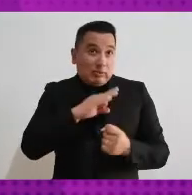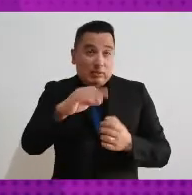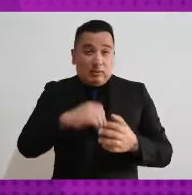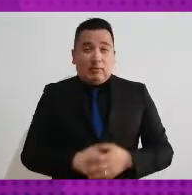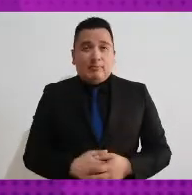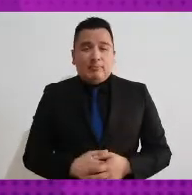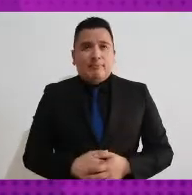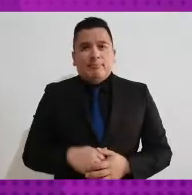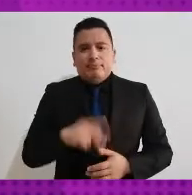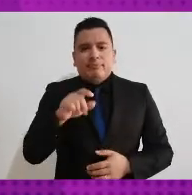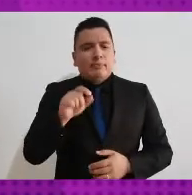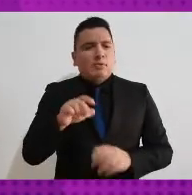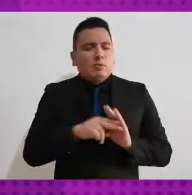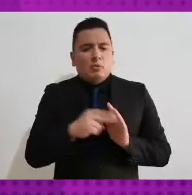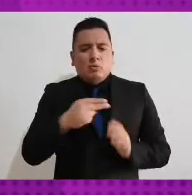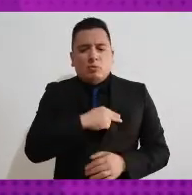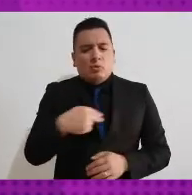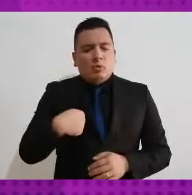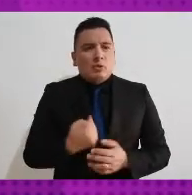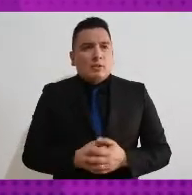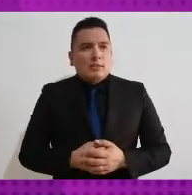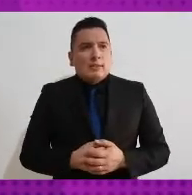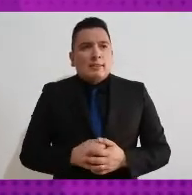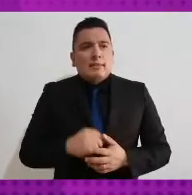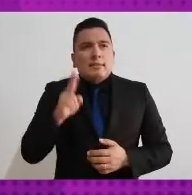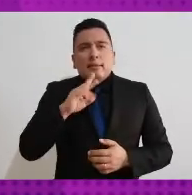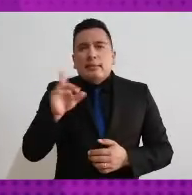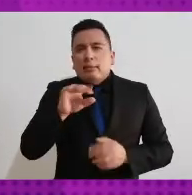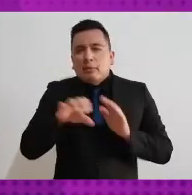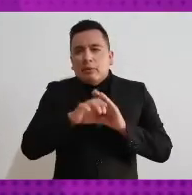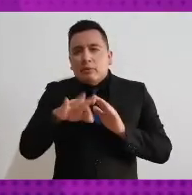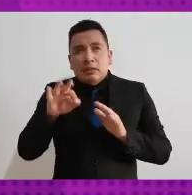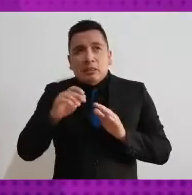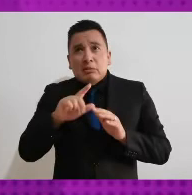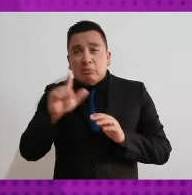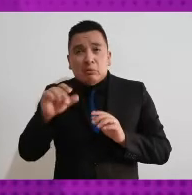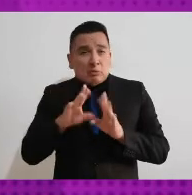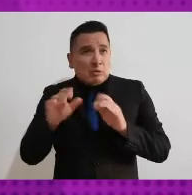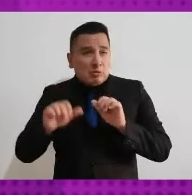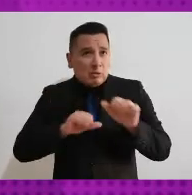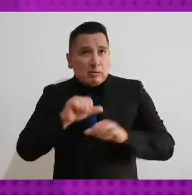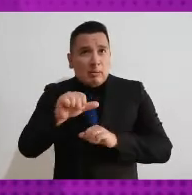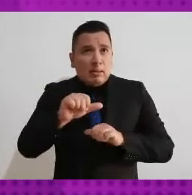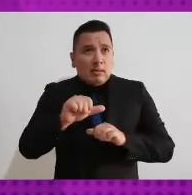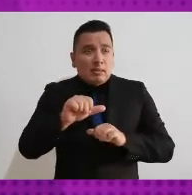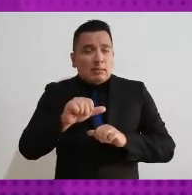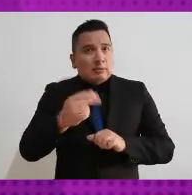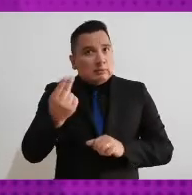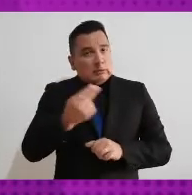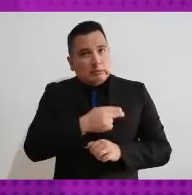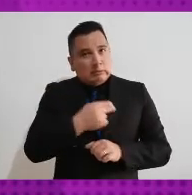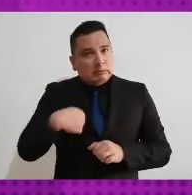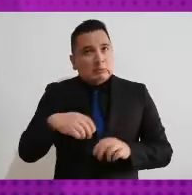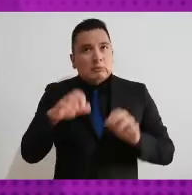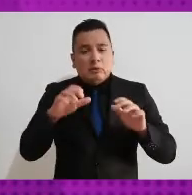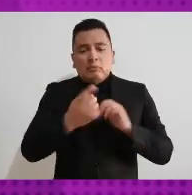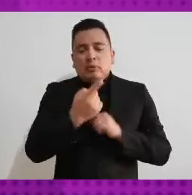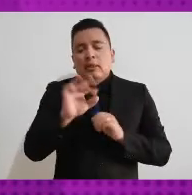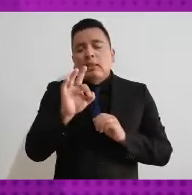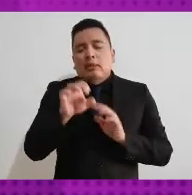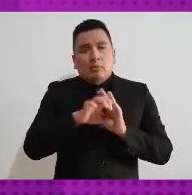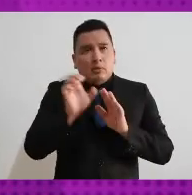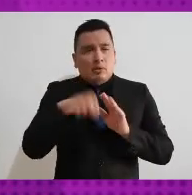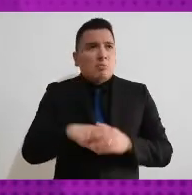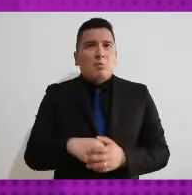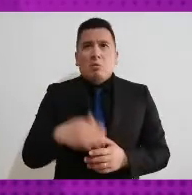porque tuvimos miedo de que lo que ocurriera es que, a lo mejor, en un inicio, cuando se hicieran los registros de las candidaturas,